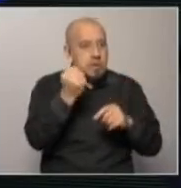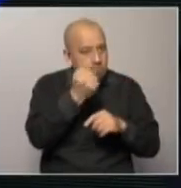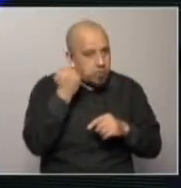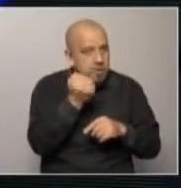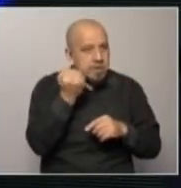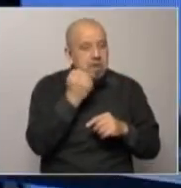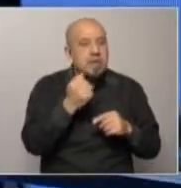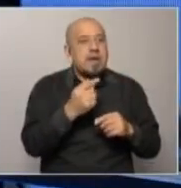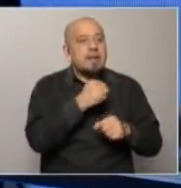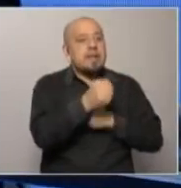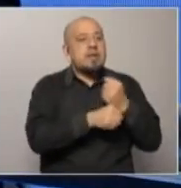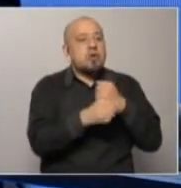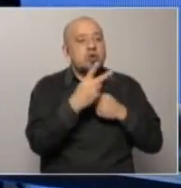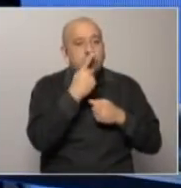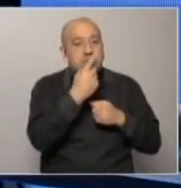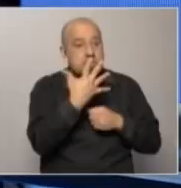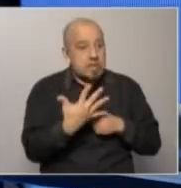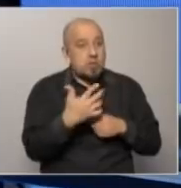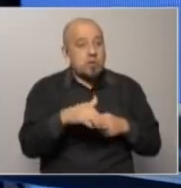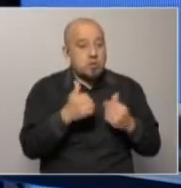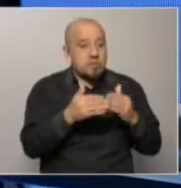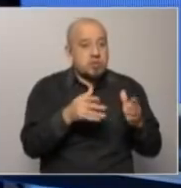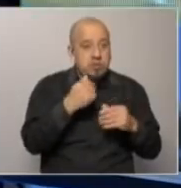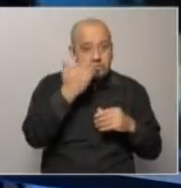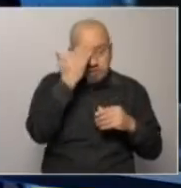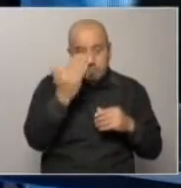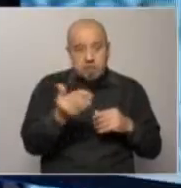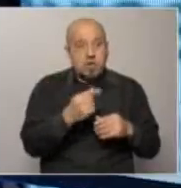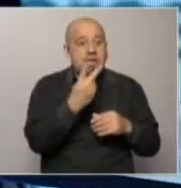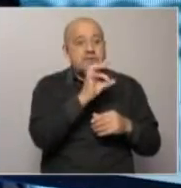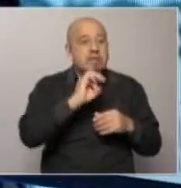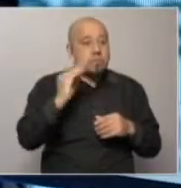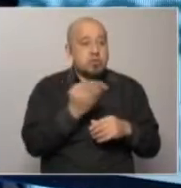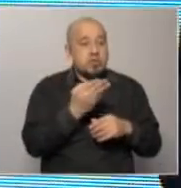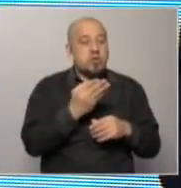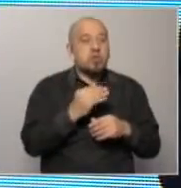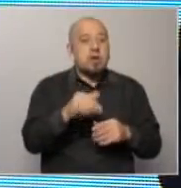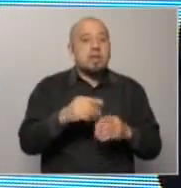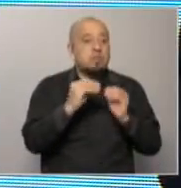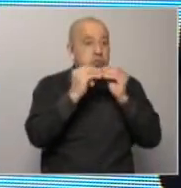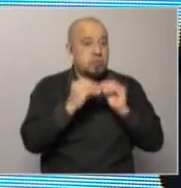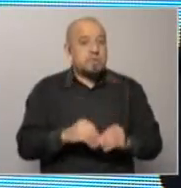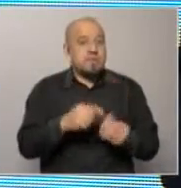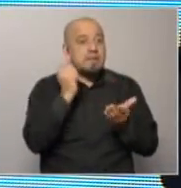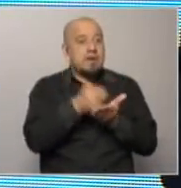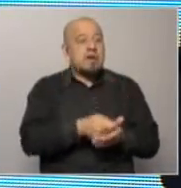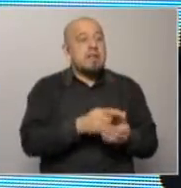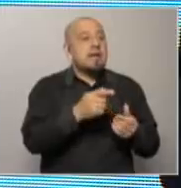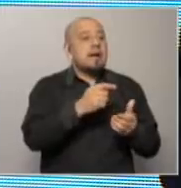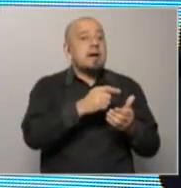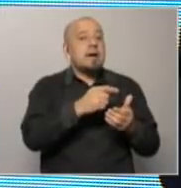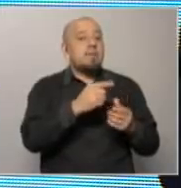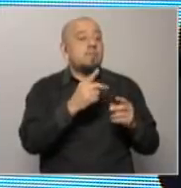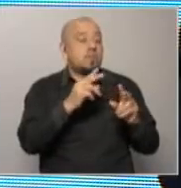en 2005 cuando empezó el Frente Amplio para tener una idea eran 20% del presupuesto se iba a pagarle la cuota a la tarjeta de crédito